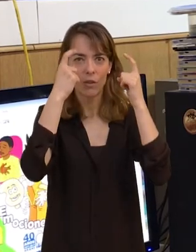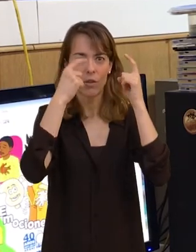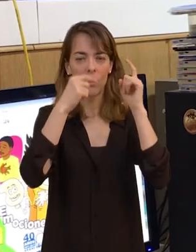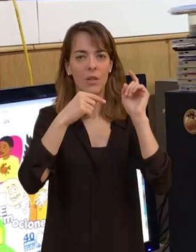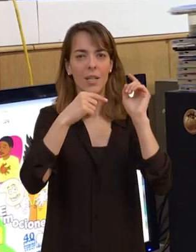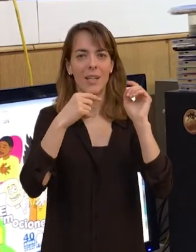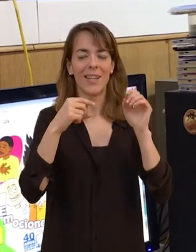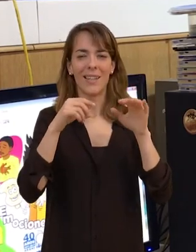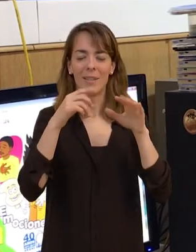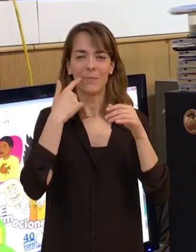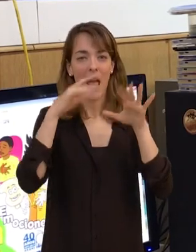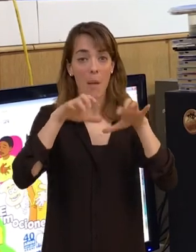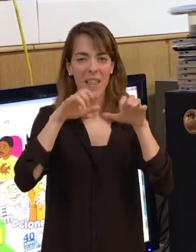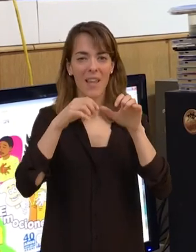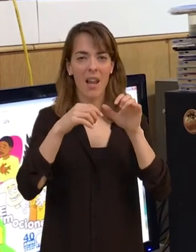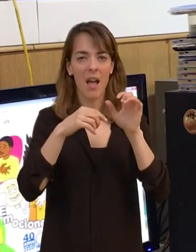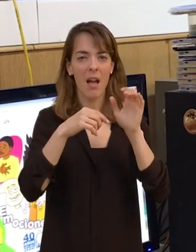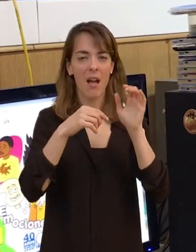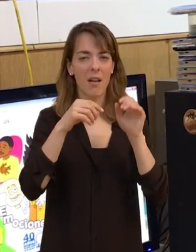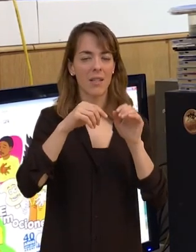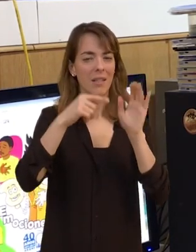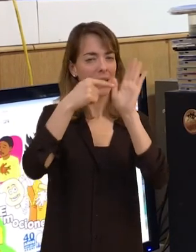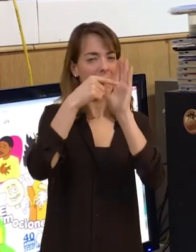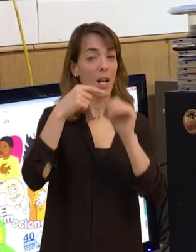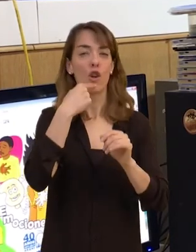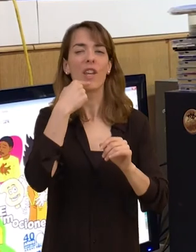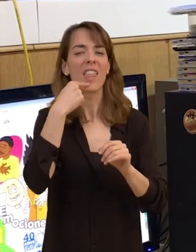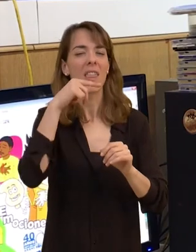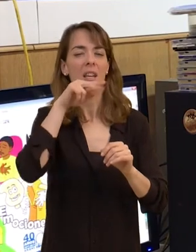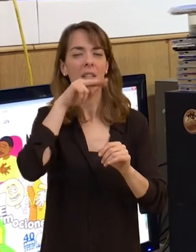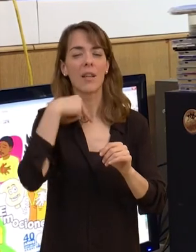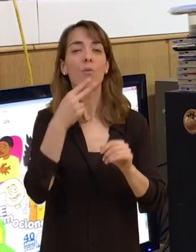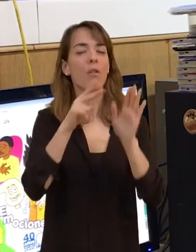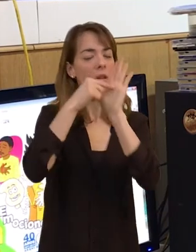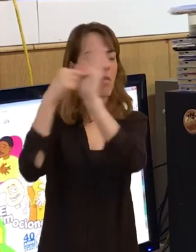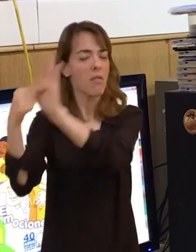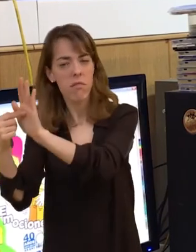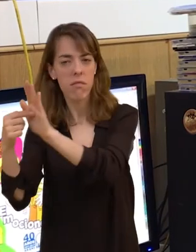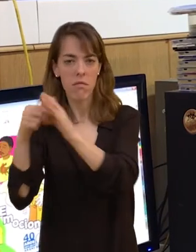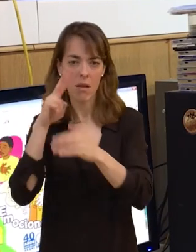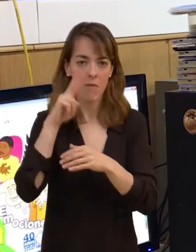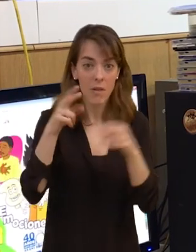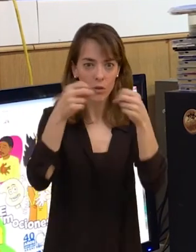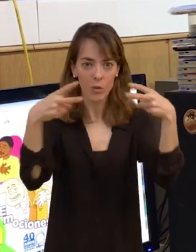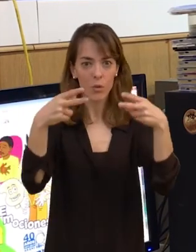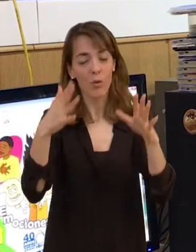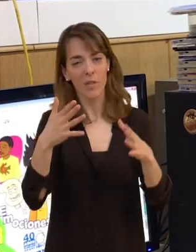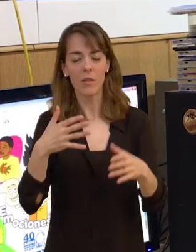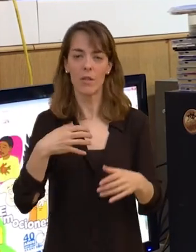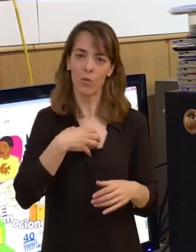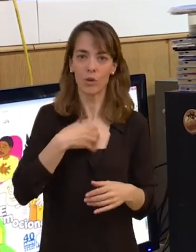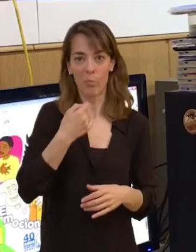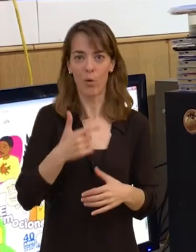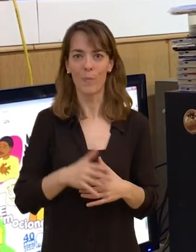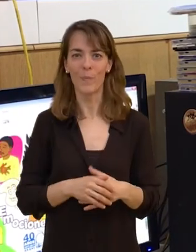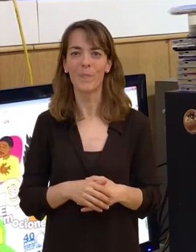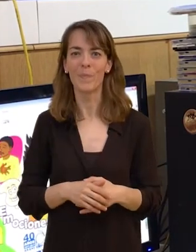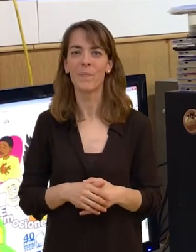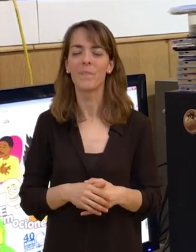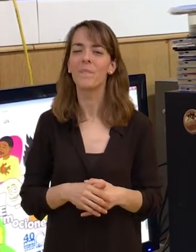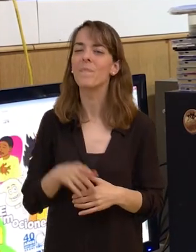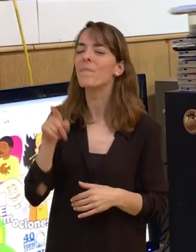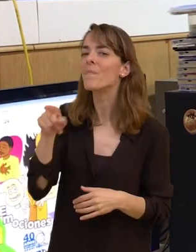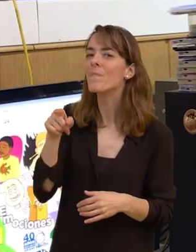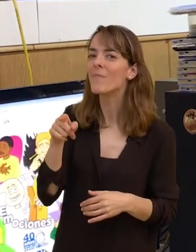aprender a ignorar lo que oí o lo que dicen y leer al mismo tiempo, pero bueno. ¿Cuáles son los aspectos que